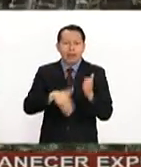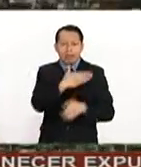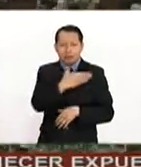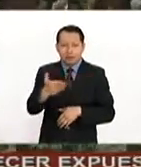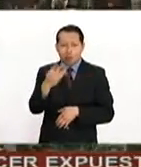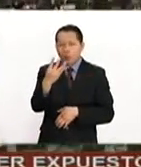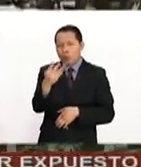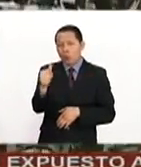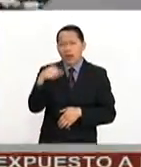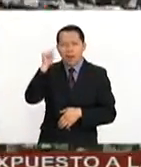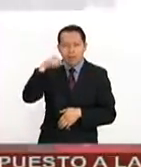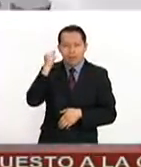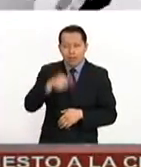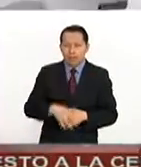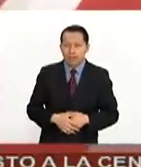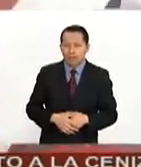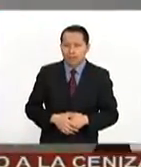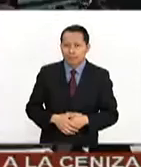próximo 4 de abril.